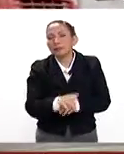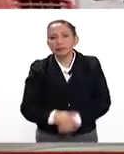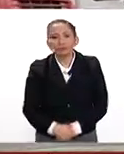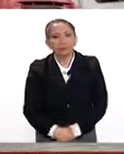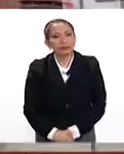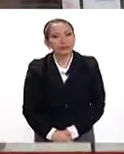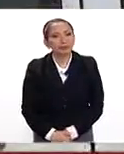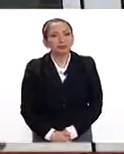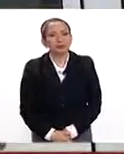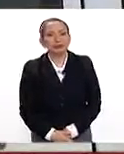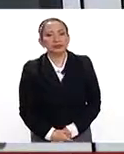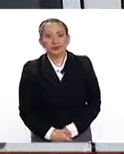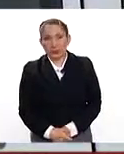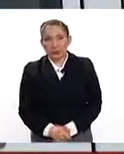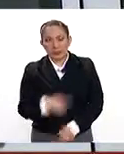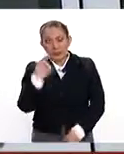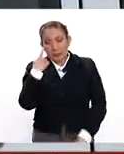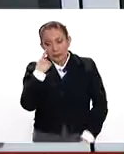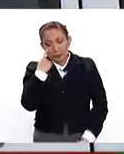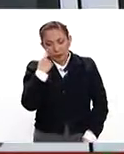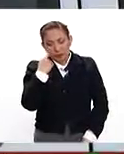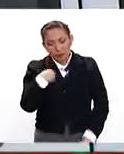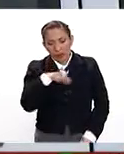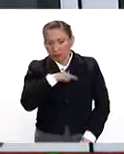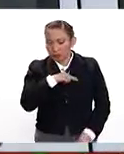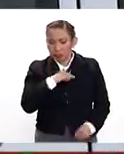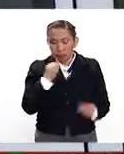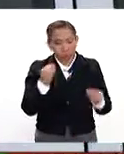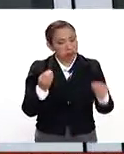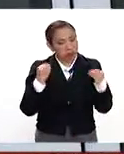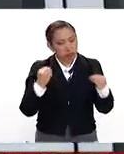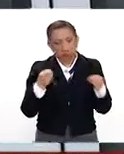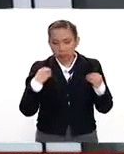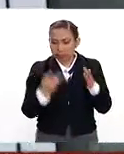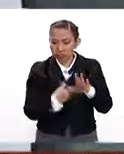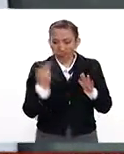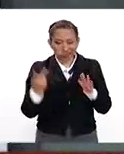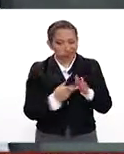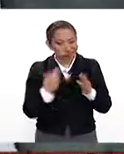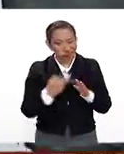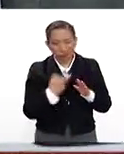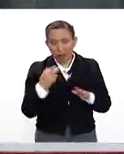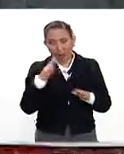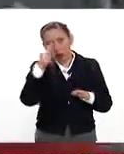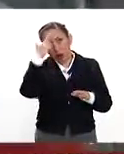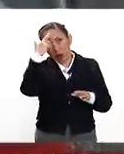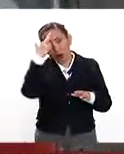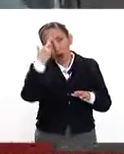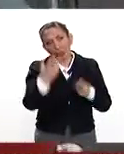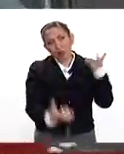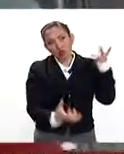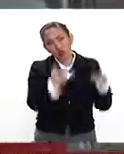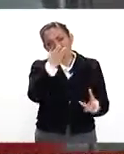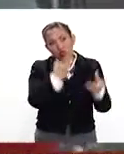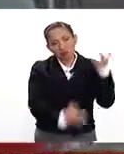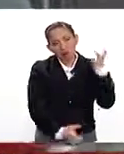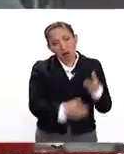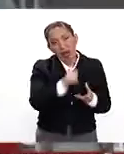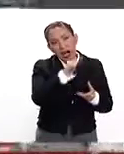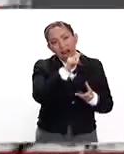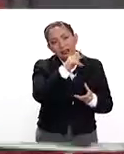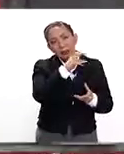mexicanos? Bueno, hemos tenido bastantes, pero no recuerdo los diseños de Astor y Blanco,